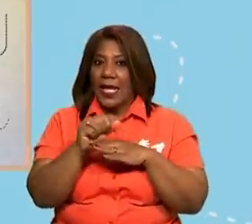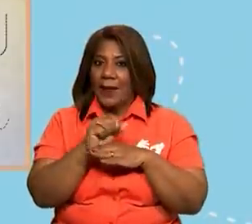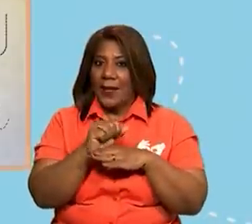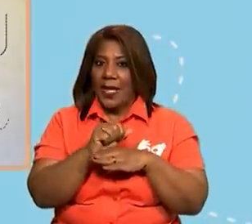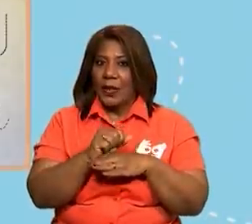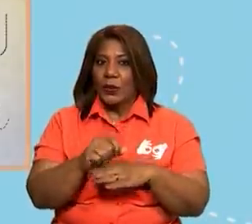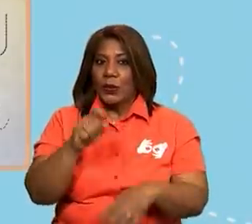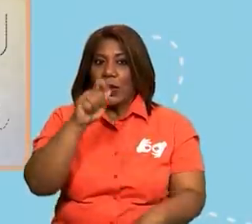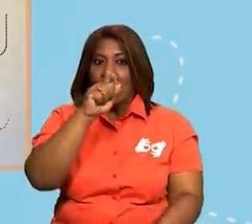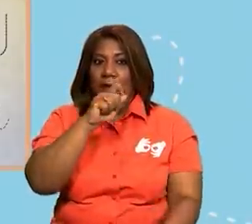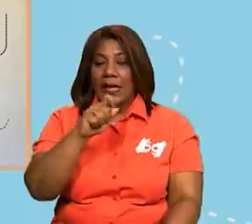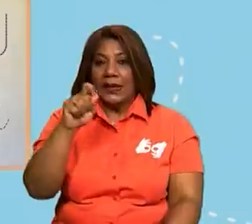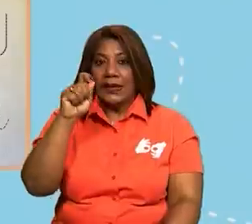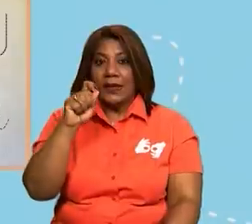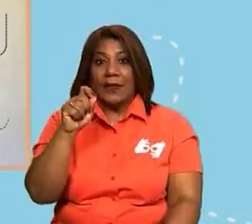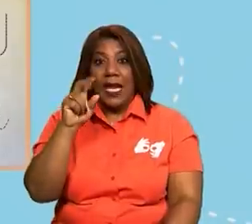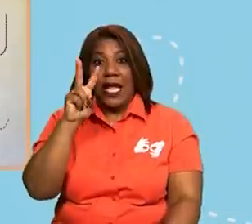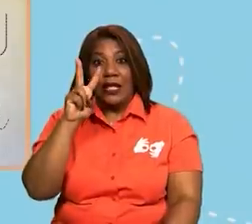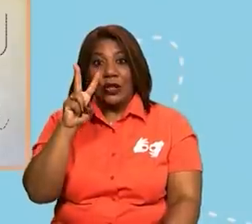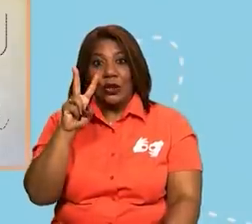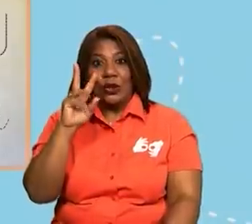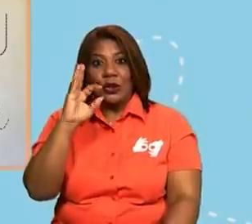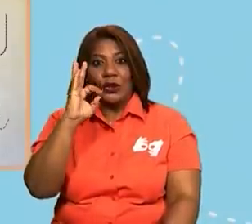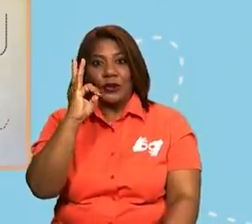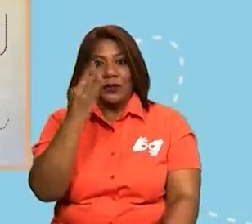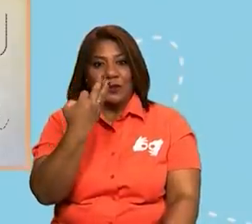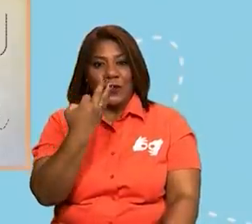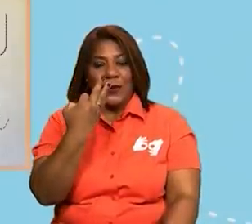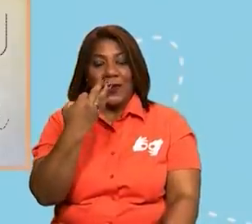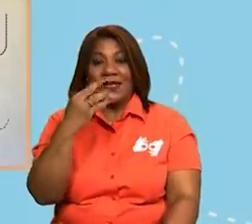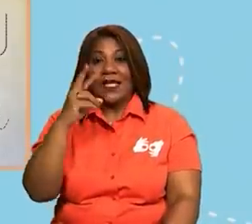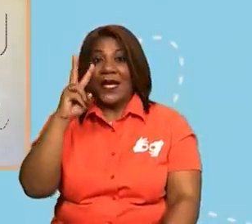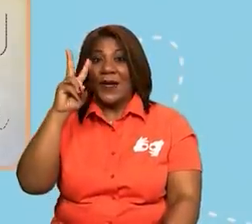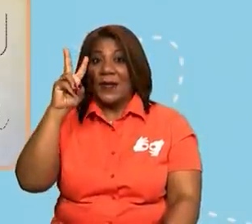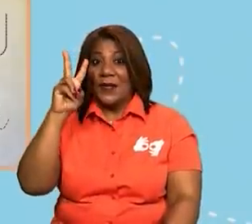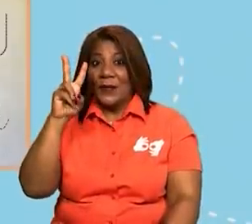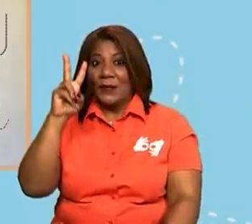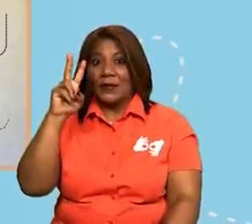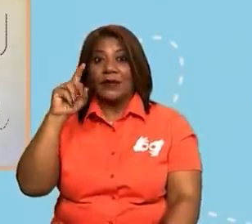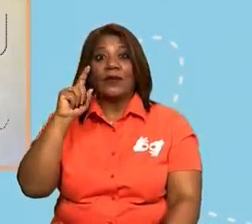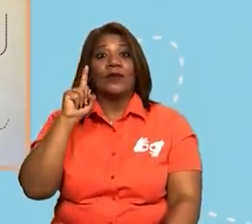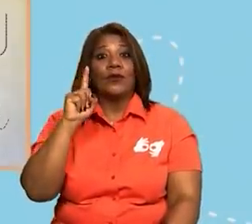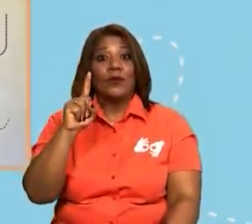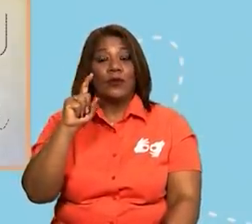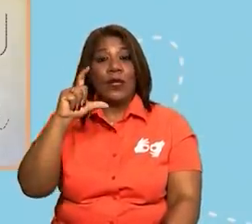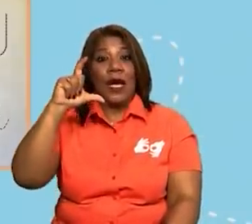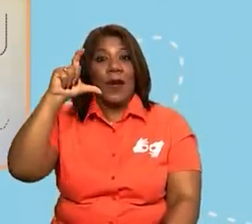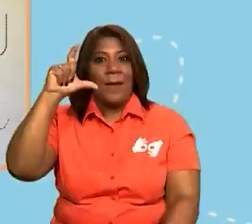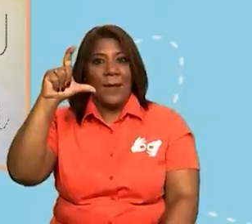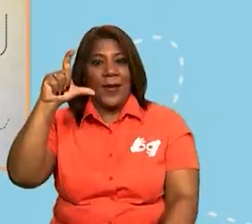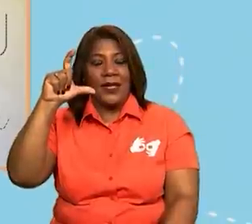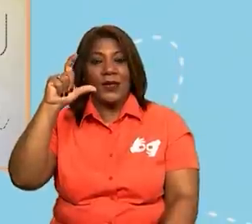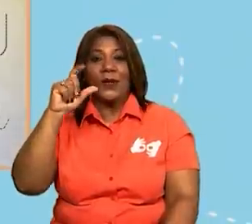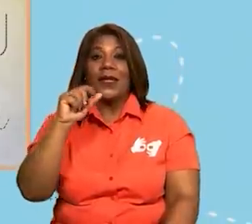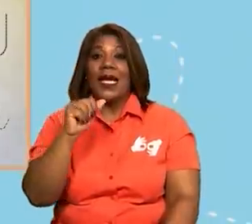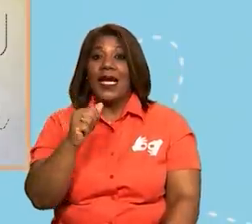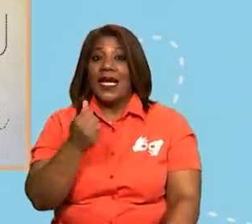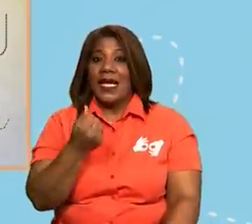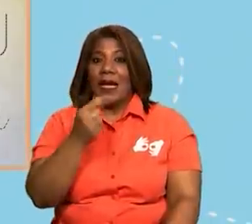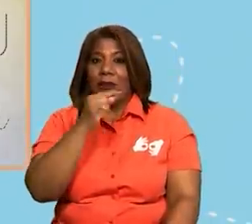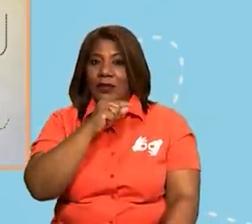en mayúscula y en mayúscula, en letra imprenta y en letra corrida, ¿verdad?